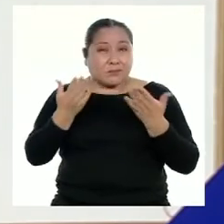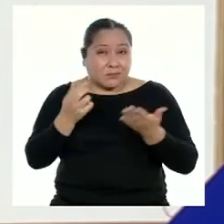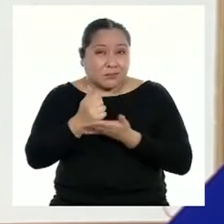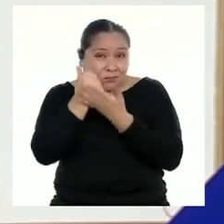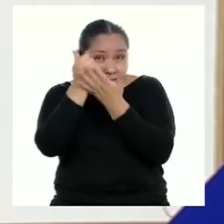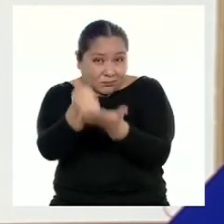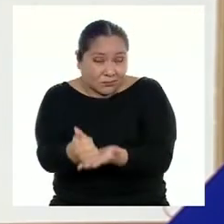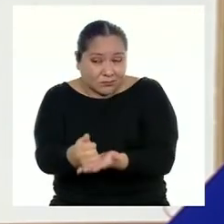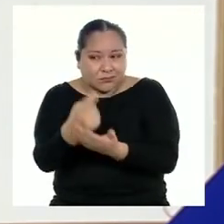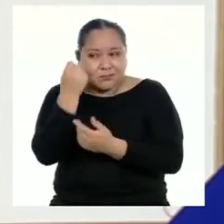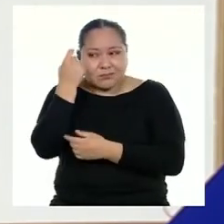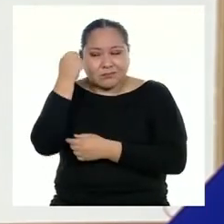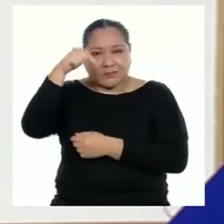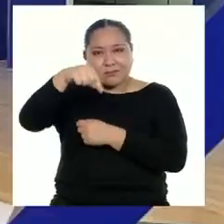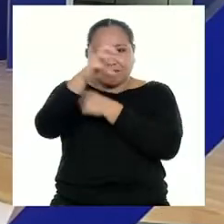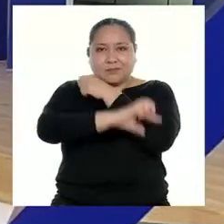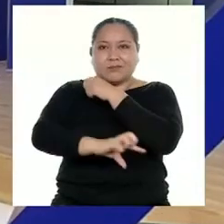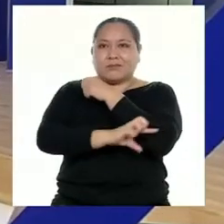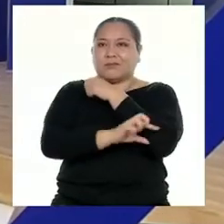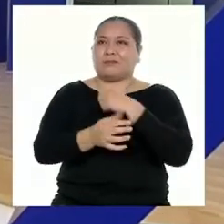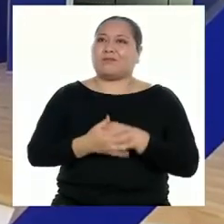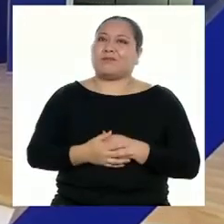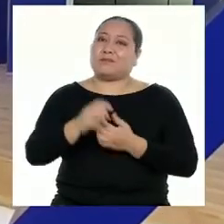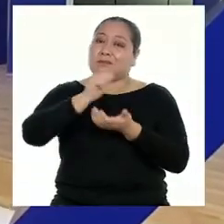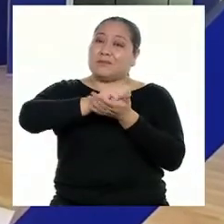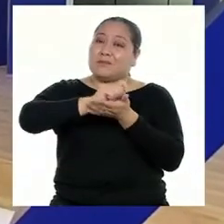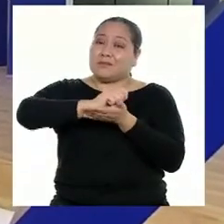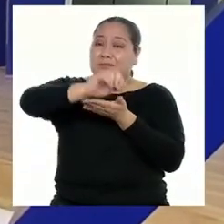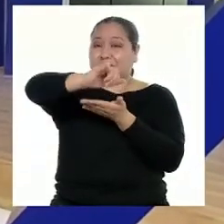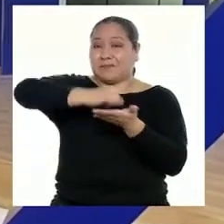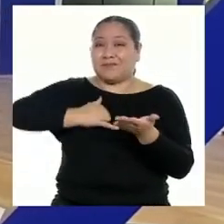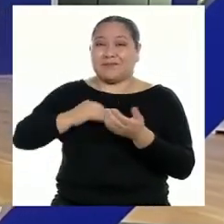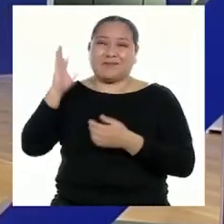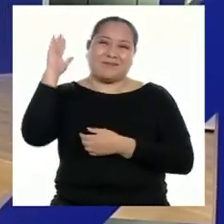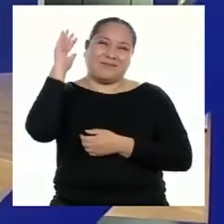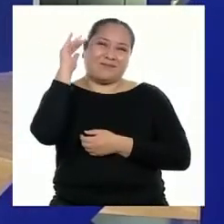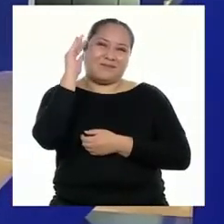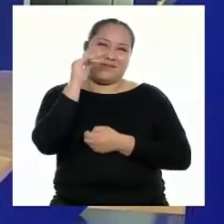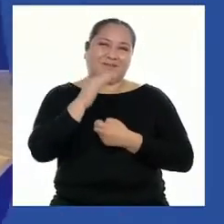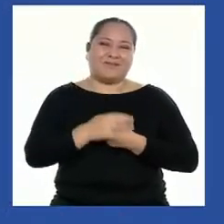para entender nuestro país. Escríbanos y hasta pronto.